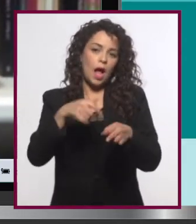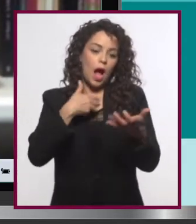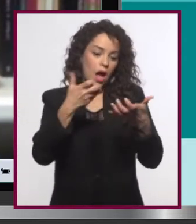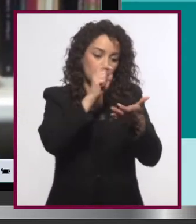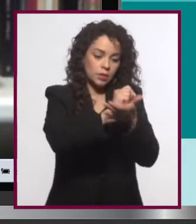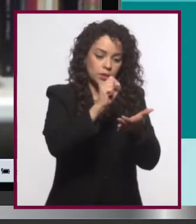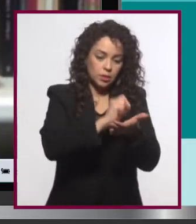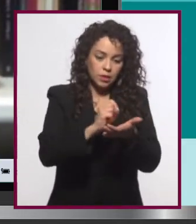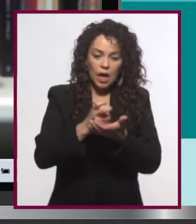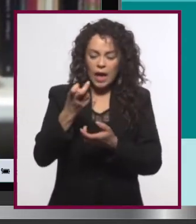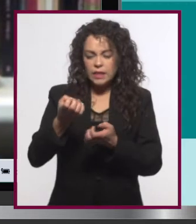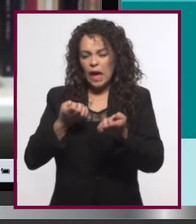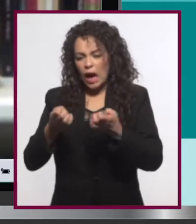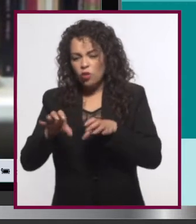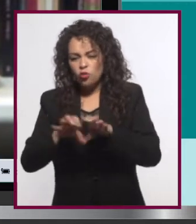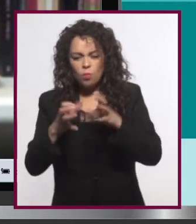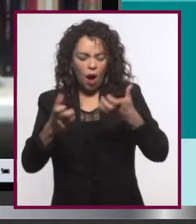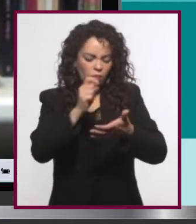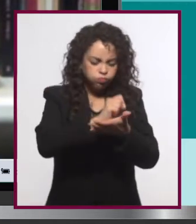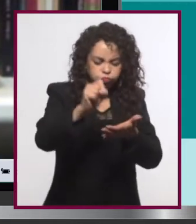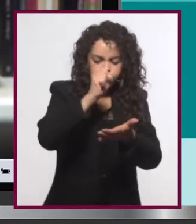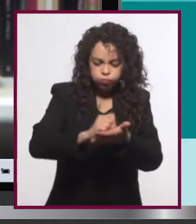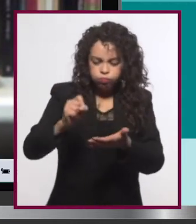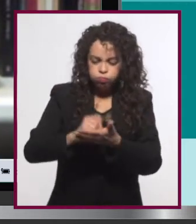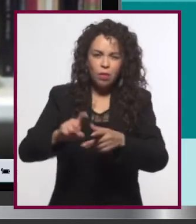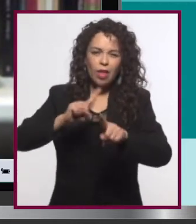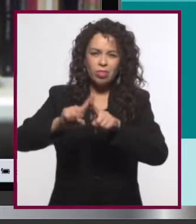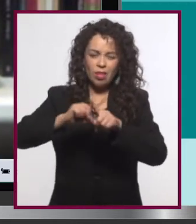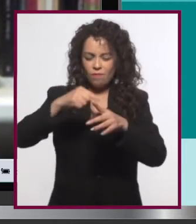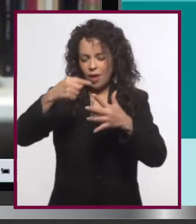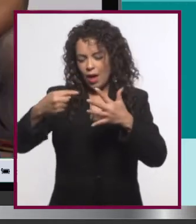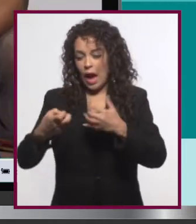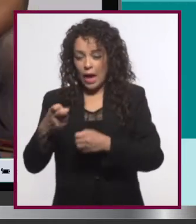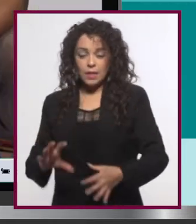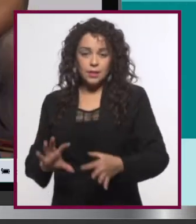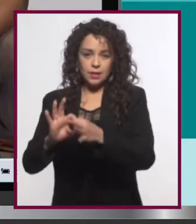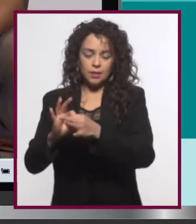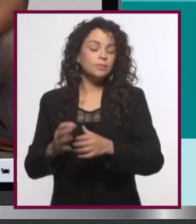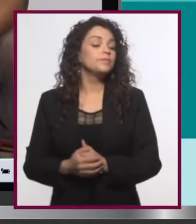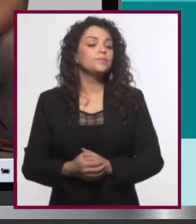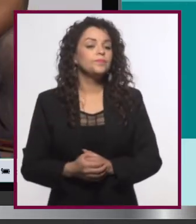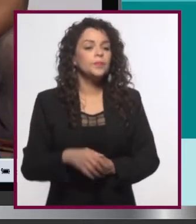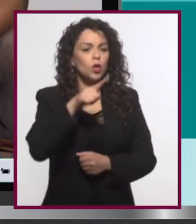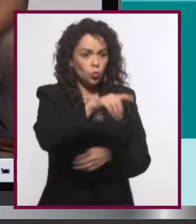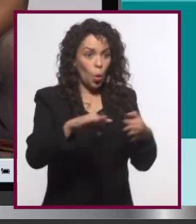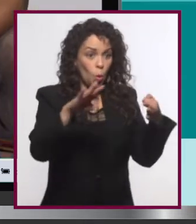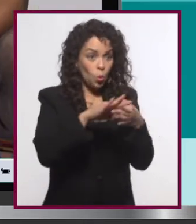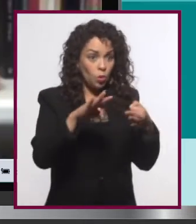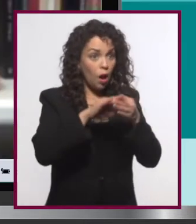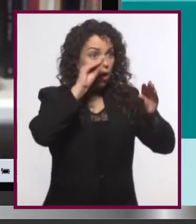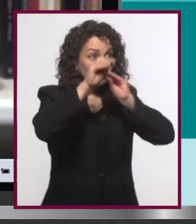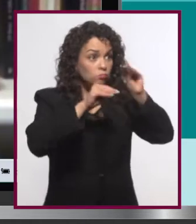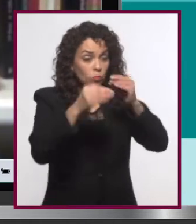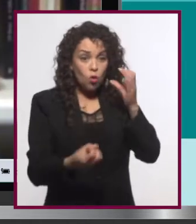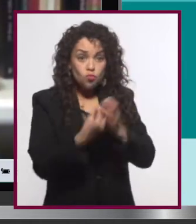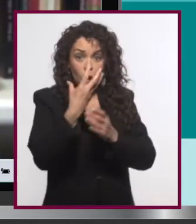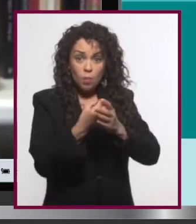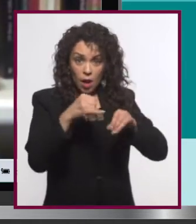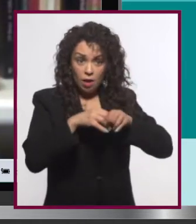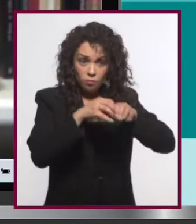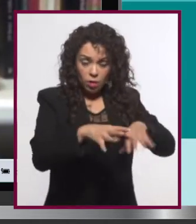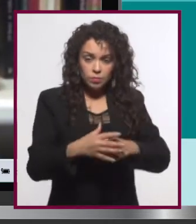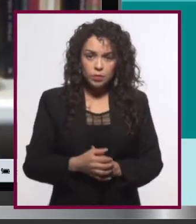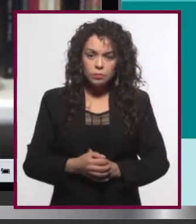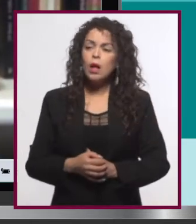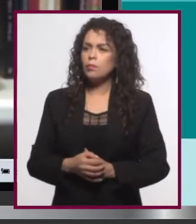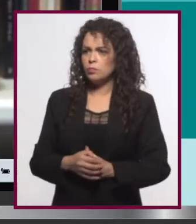de escritor, ejercicios de escritura y cosas por el estilo. ¿Con qué regularidad lo actualizas? Este sitio lo trato